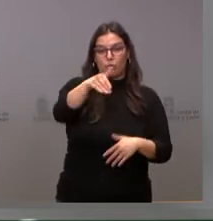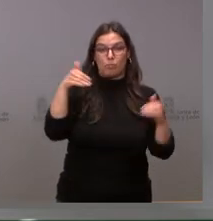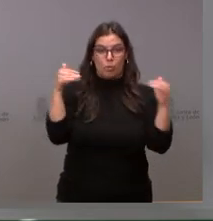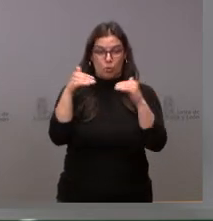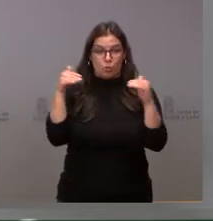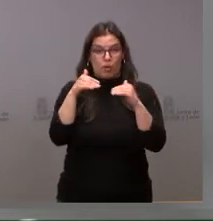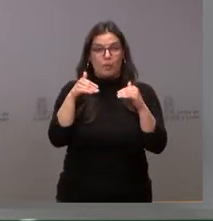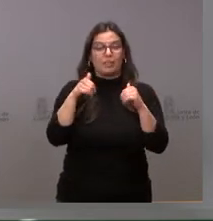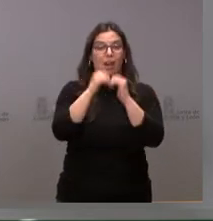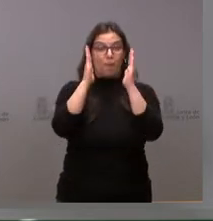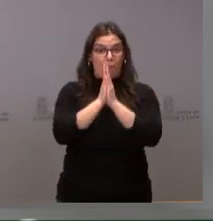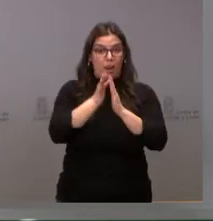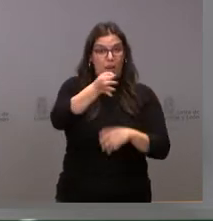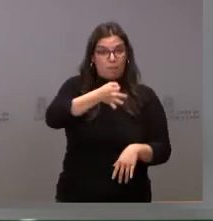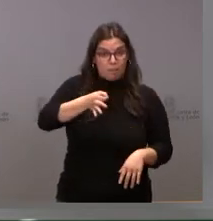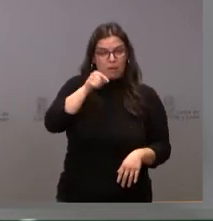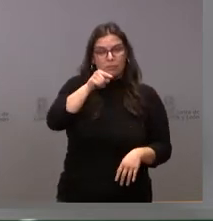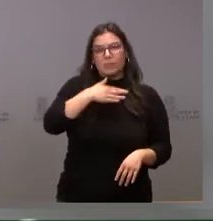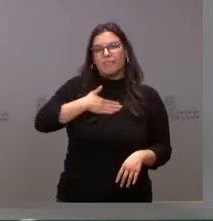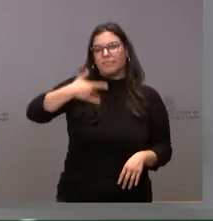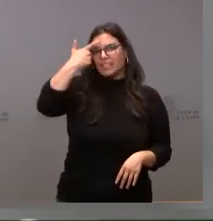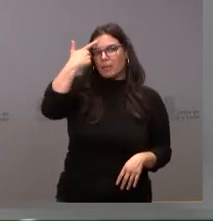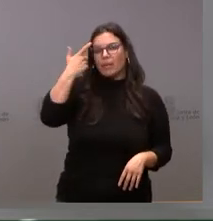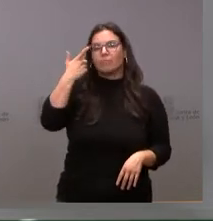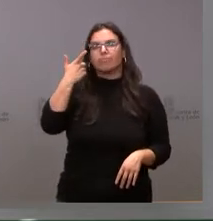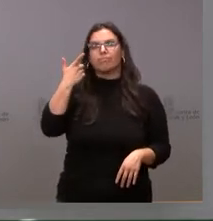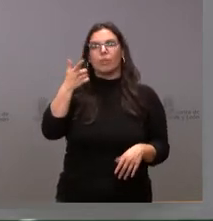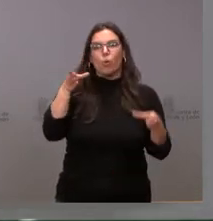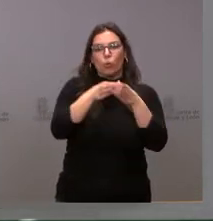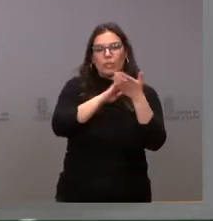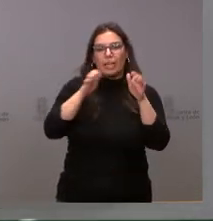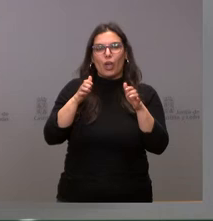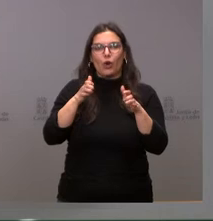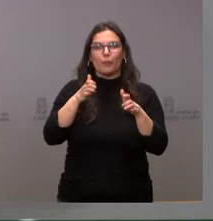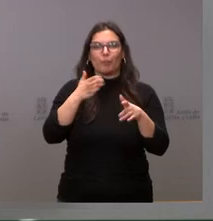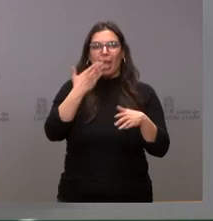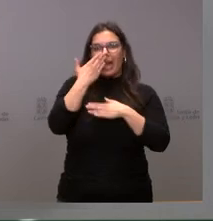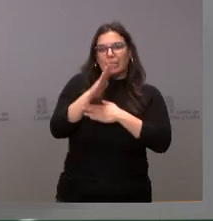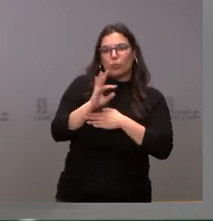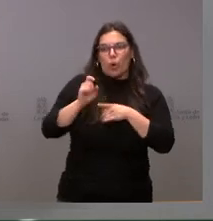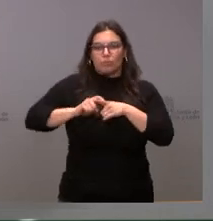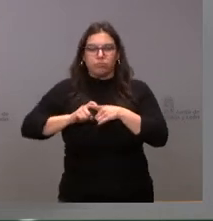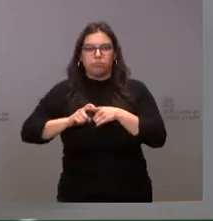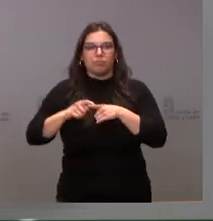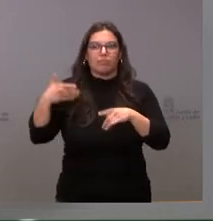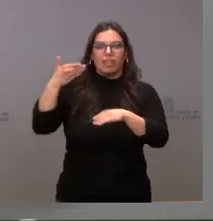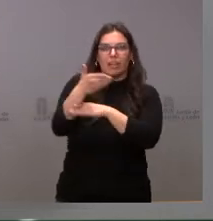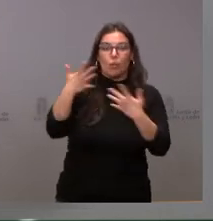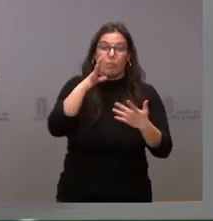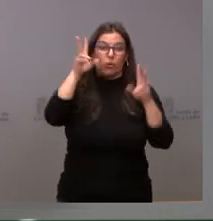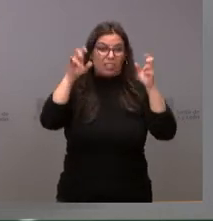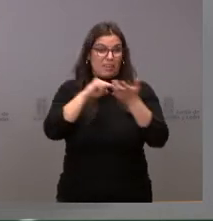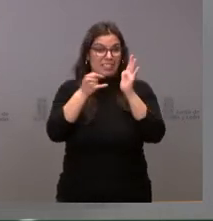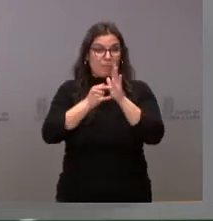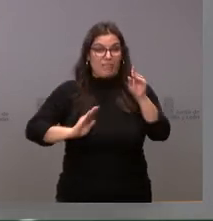en La Palma, quería saber un poco con qué ánimo va la Junta de Castilla y León, después de que se sepa que no se va a abordar el sistema de